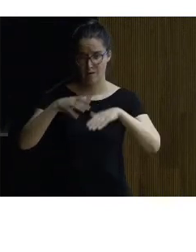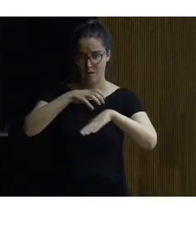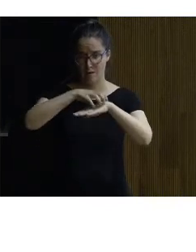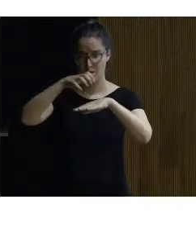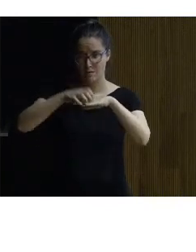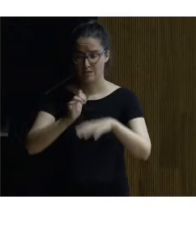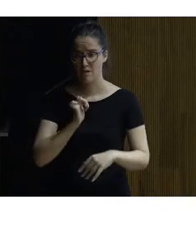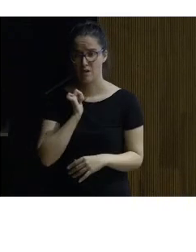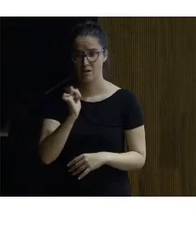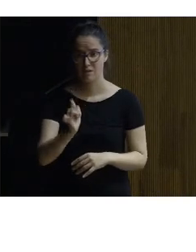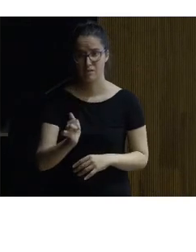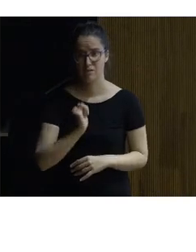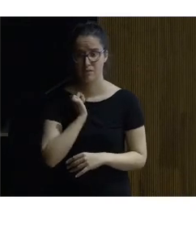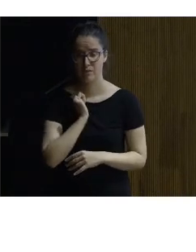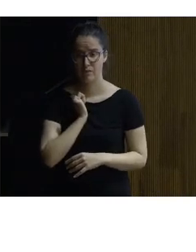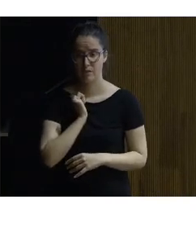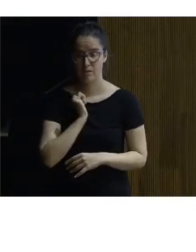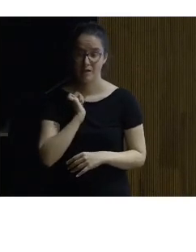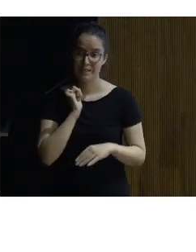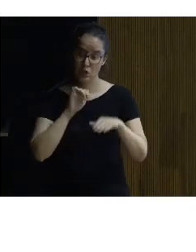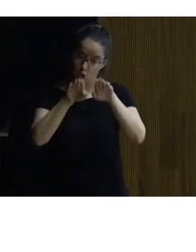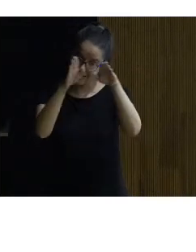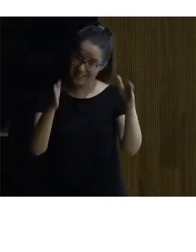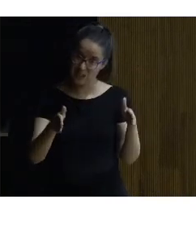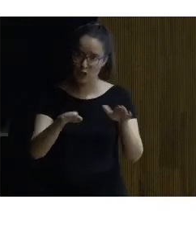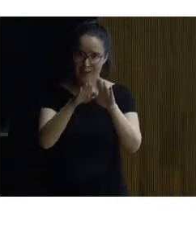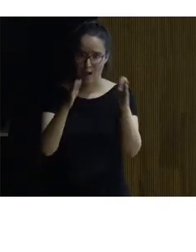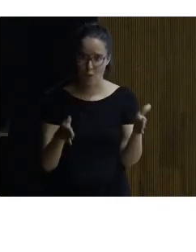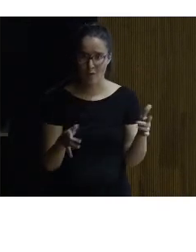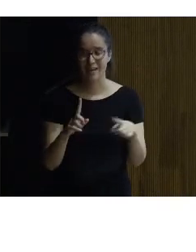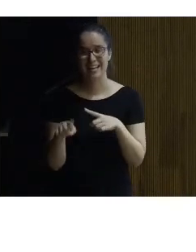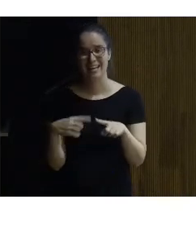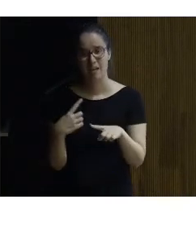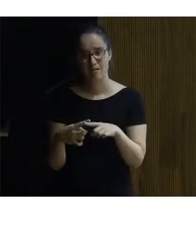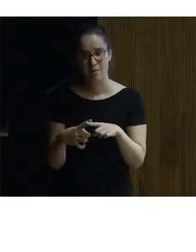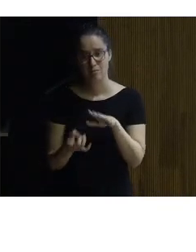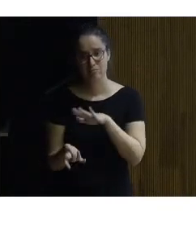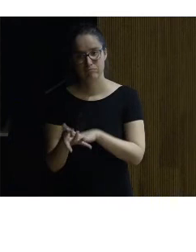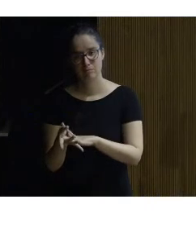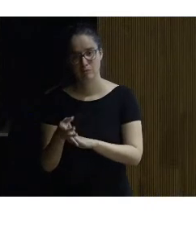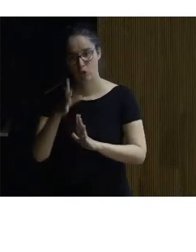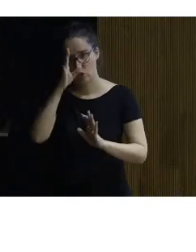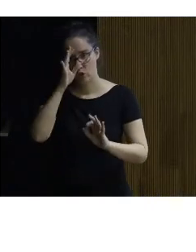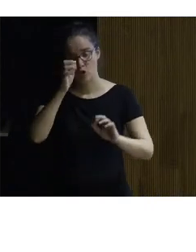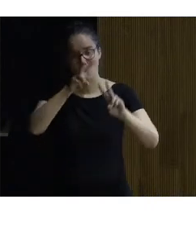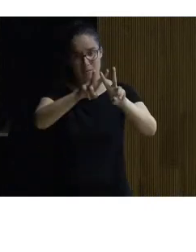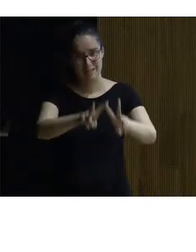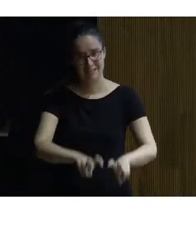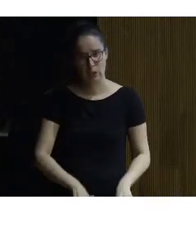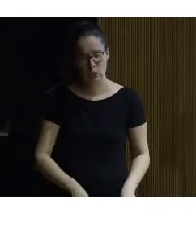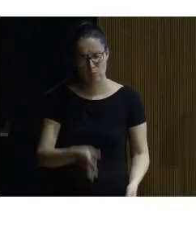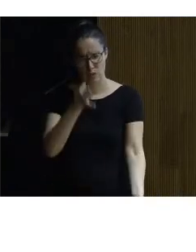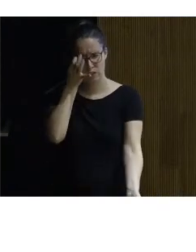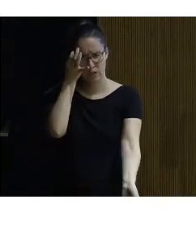falsa de ese falso techo de la cueva que además dio origen naturalmente a una investigación muy